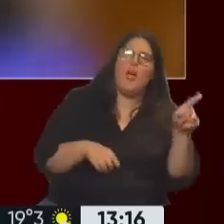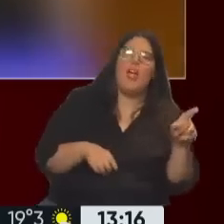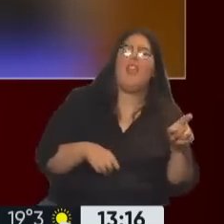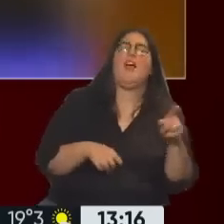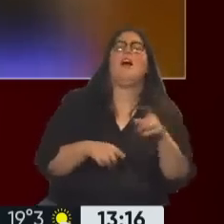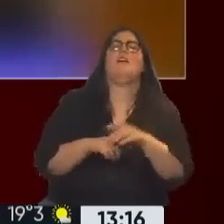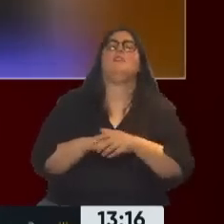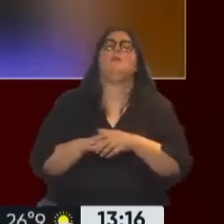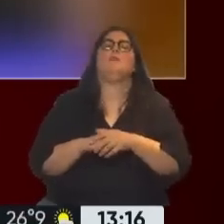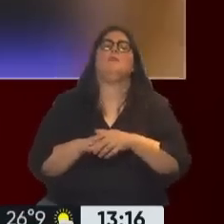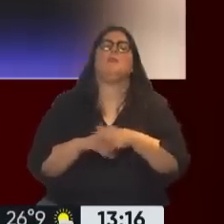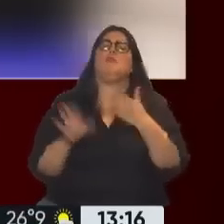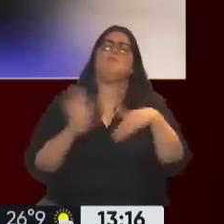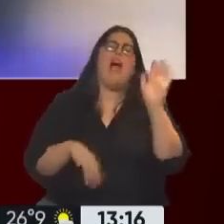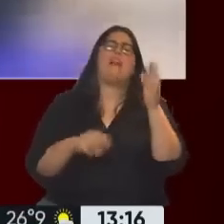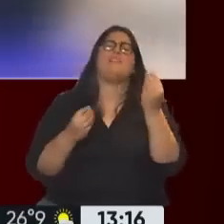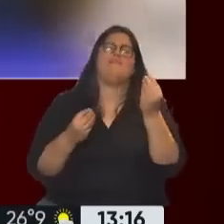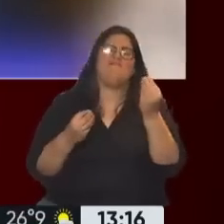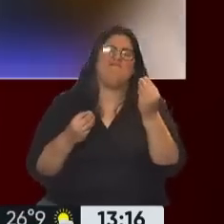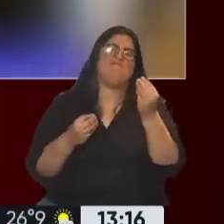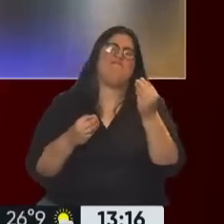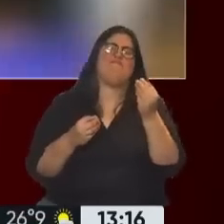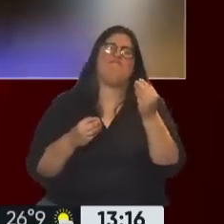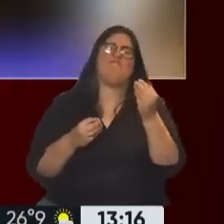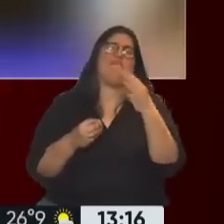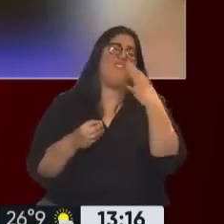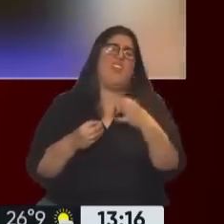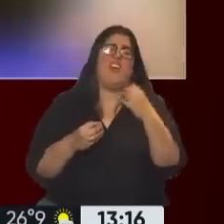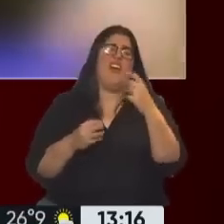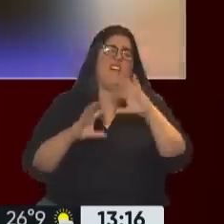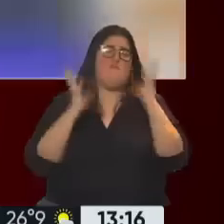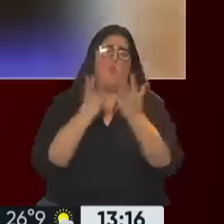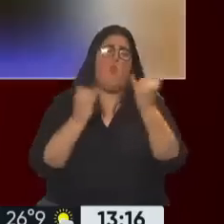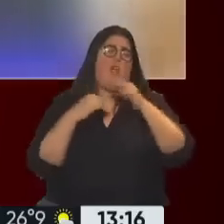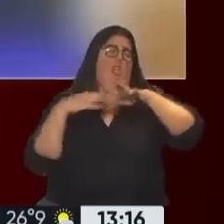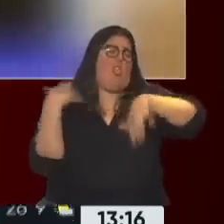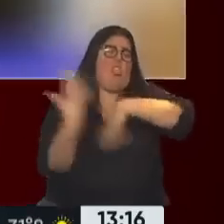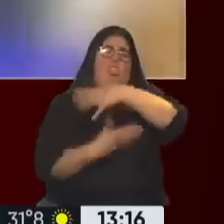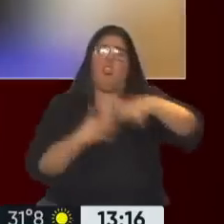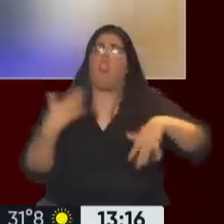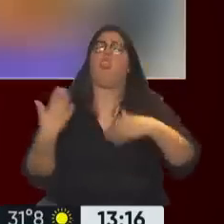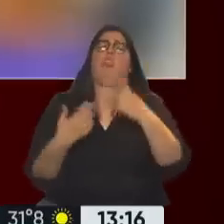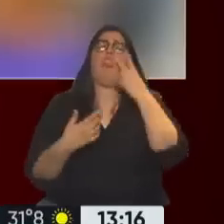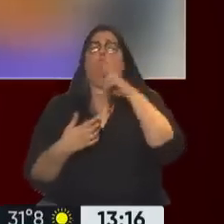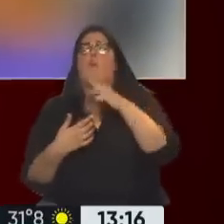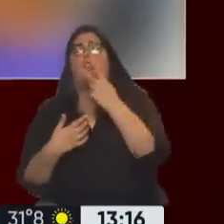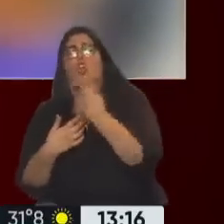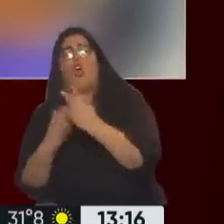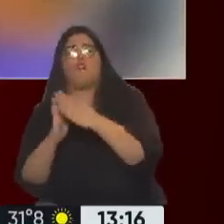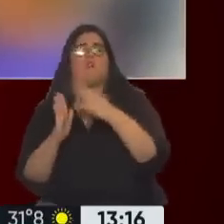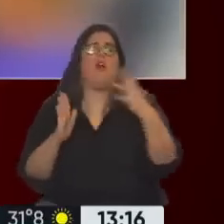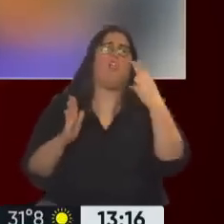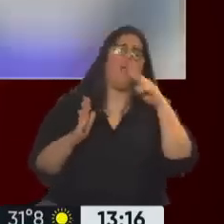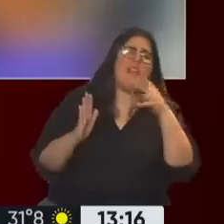pero yo creo que es más pesa el factor de que con tanto desastre, avanzamos del 2002 al 2014 como nunca antes,